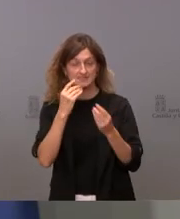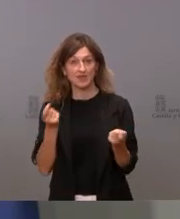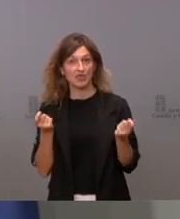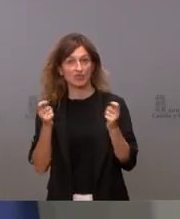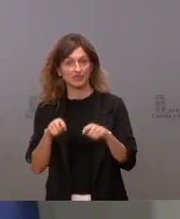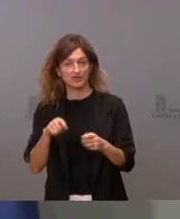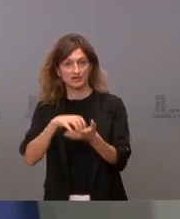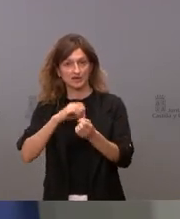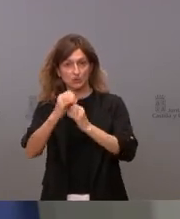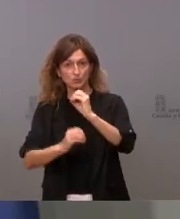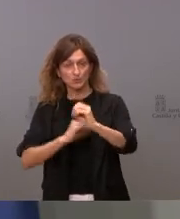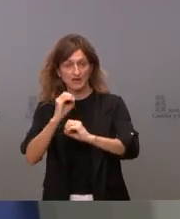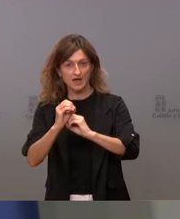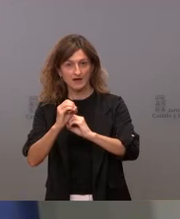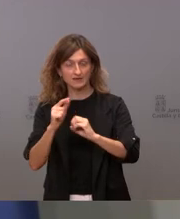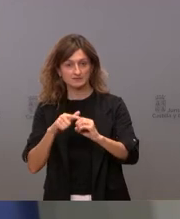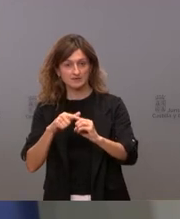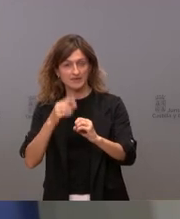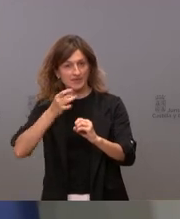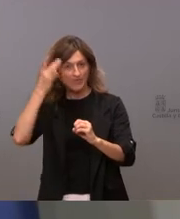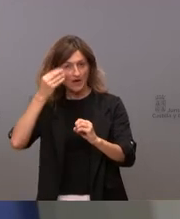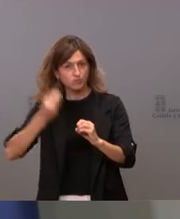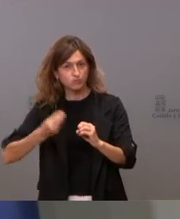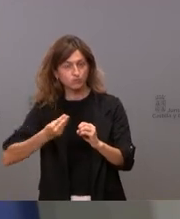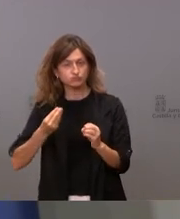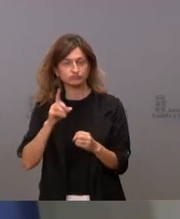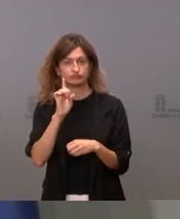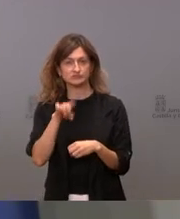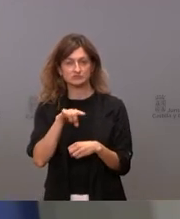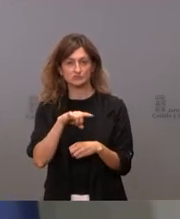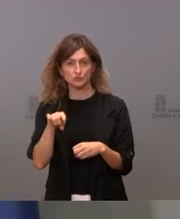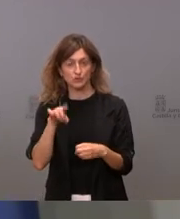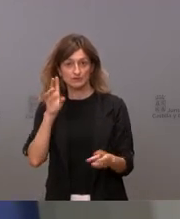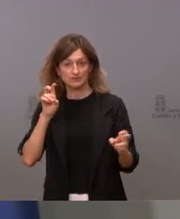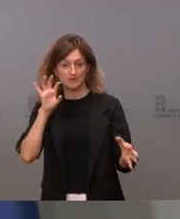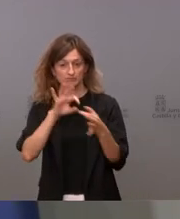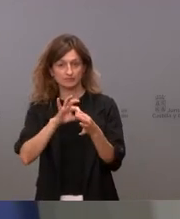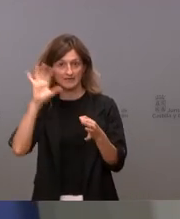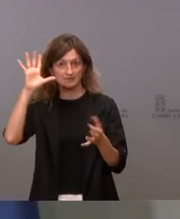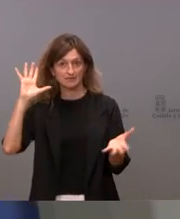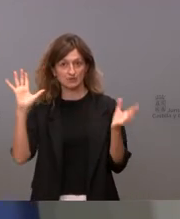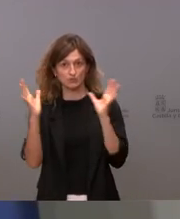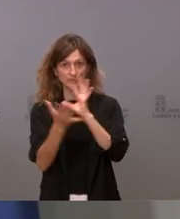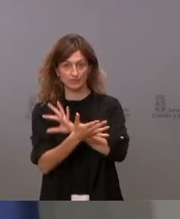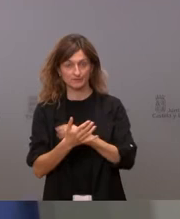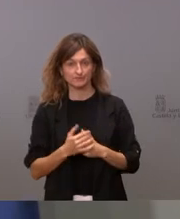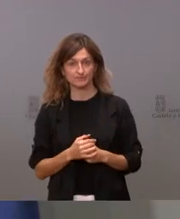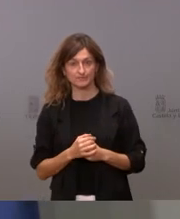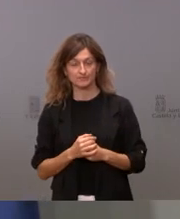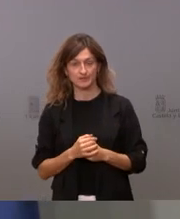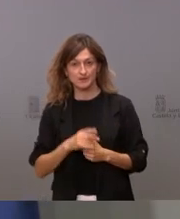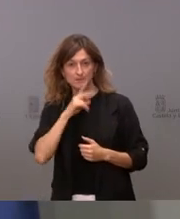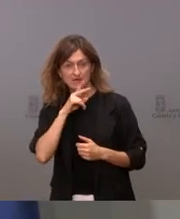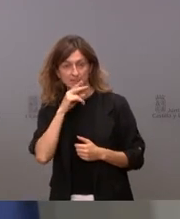de las nucleares ha sido una buena idea en lo que tiene que ver con el cambio climático si es más verde